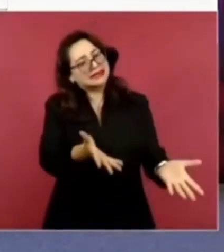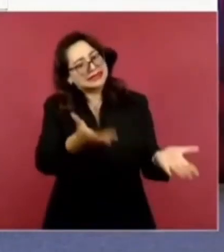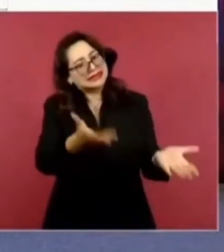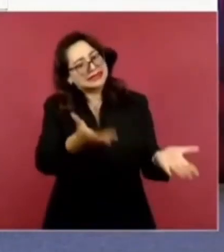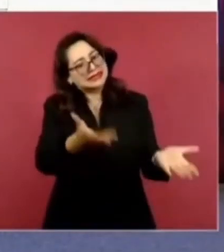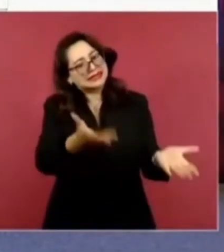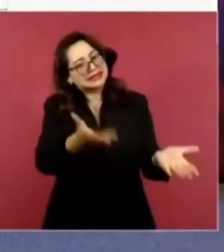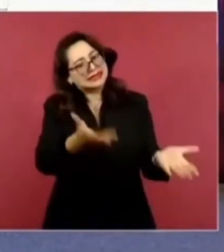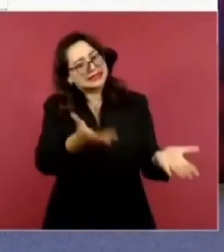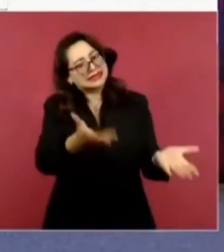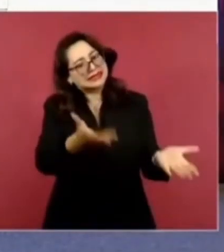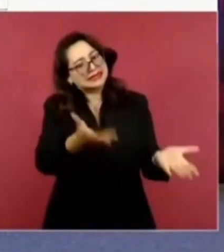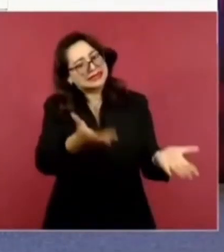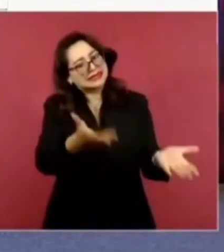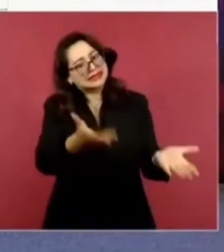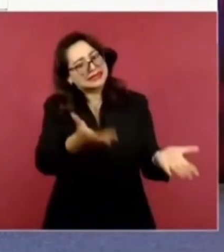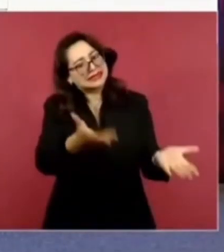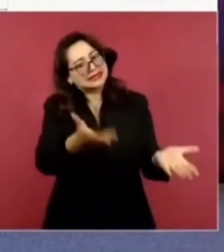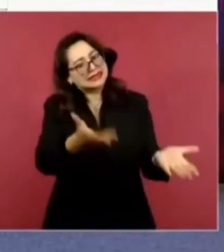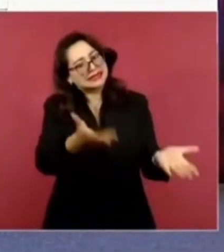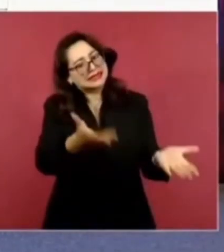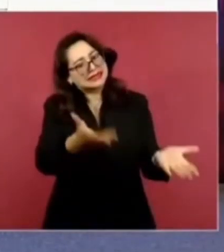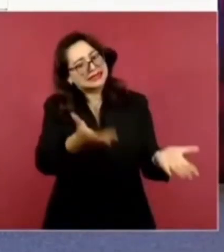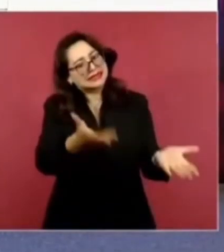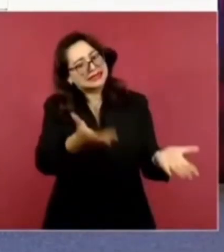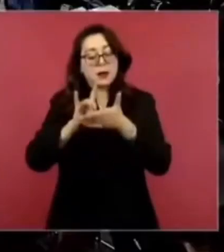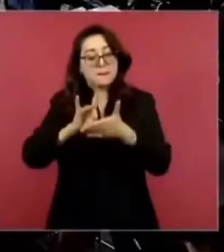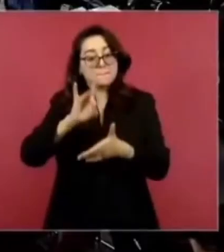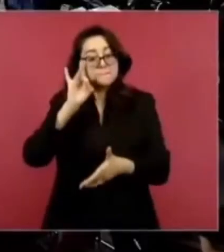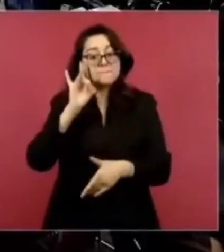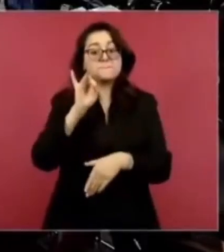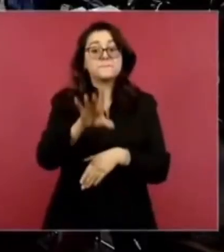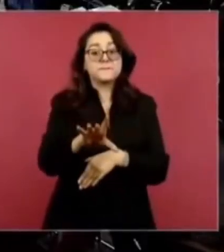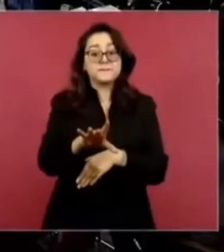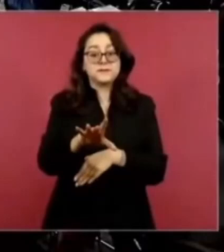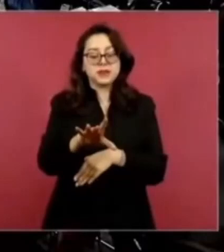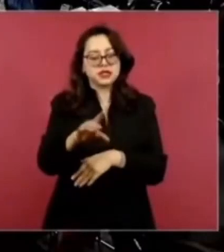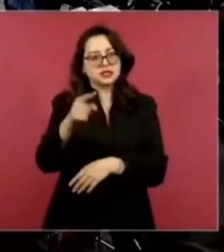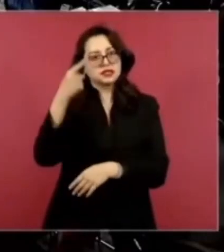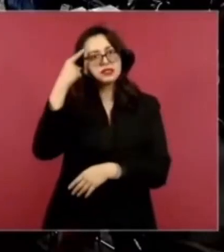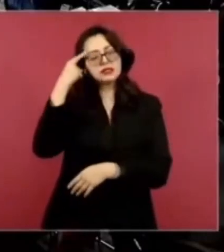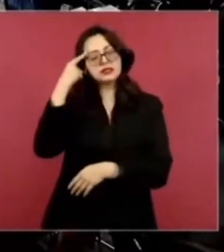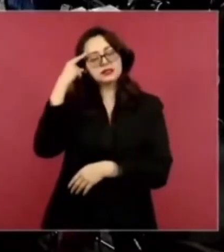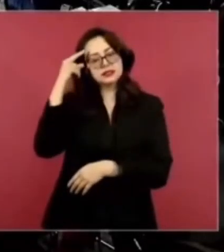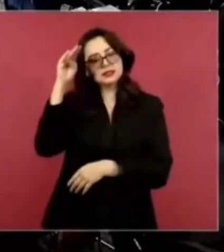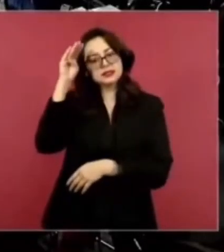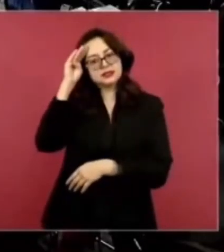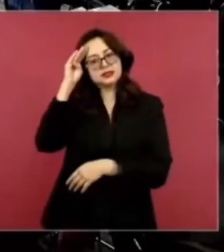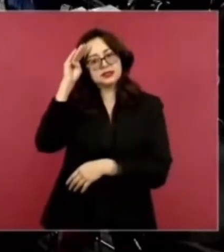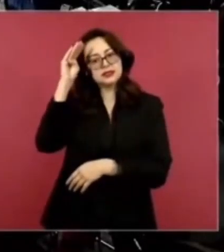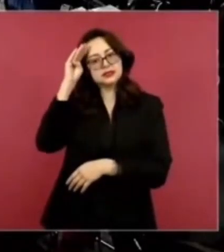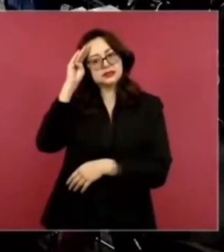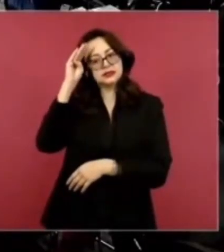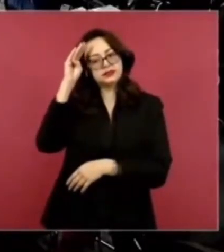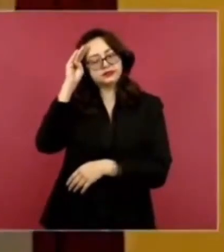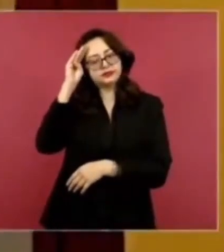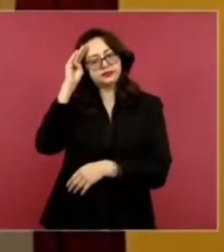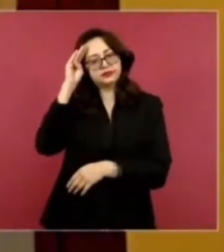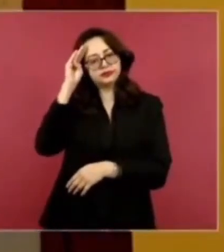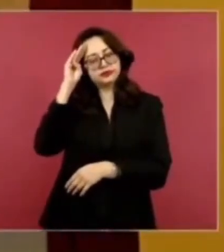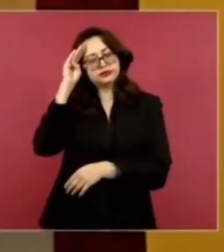Cuando estaba yo escribiendo esto, pensé en